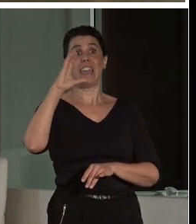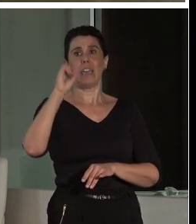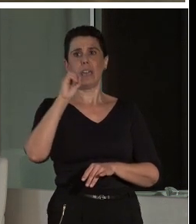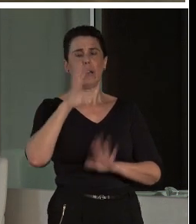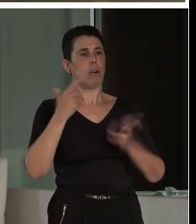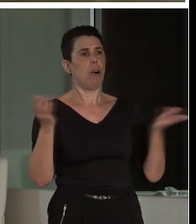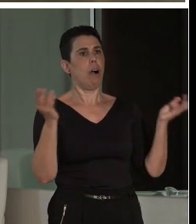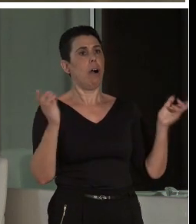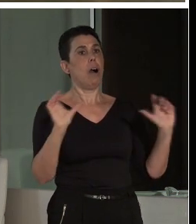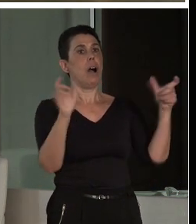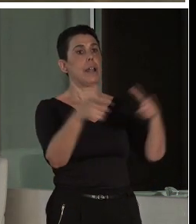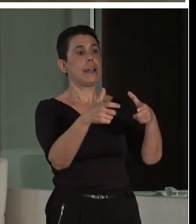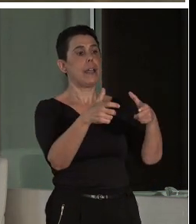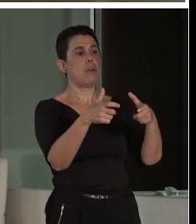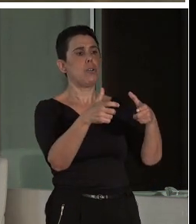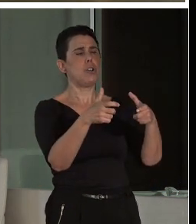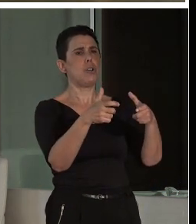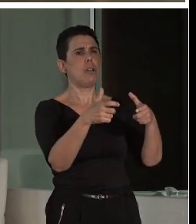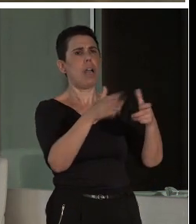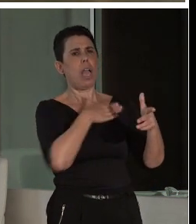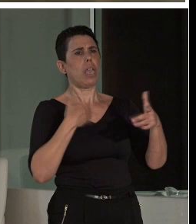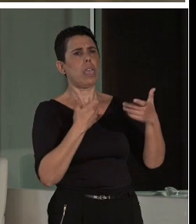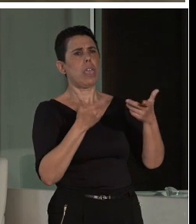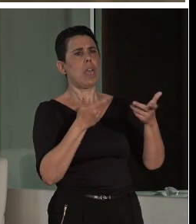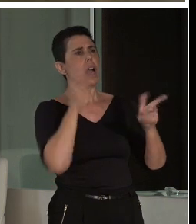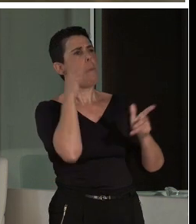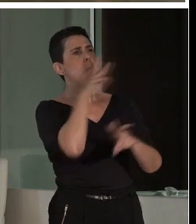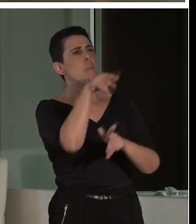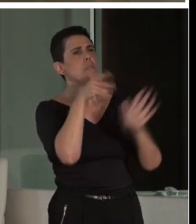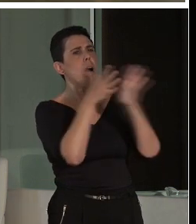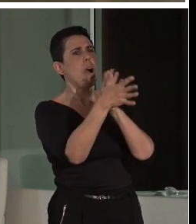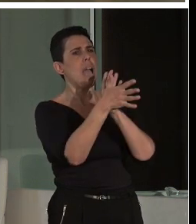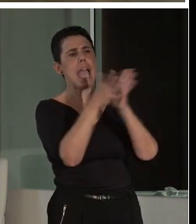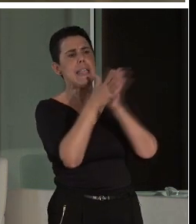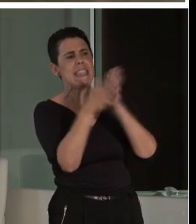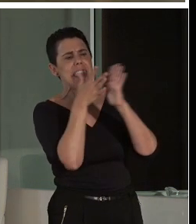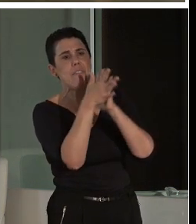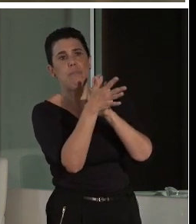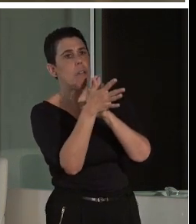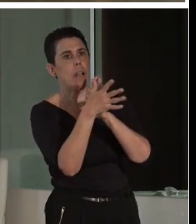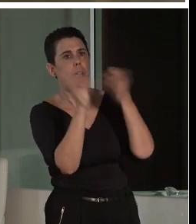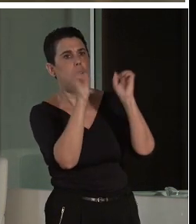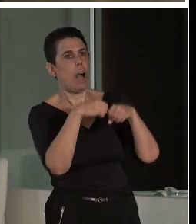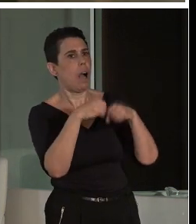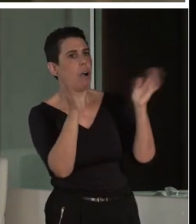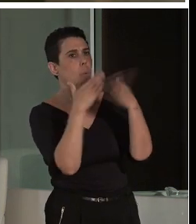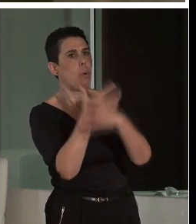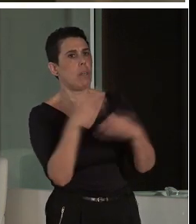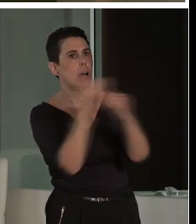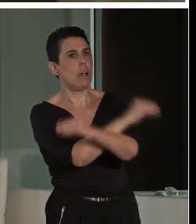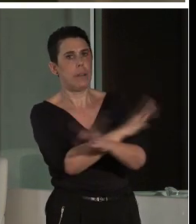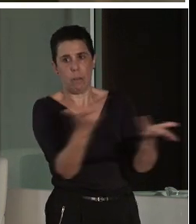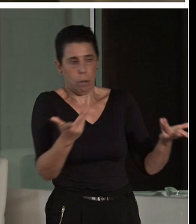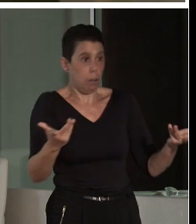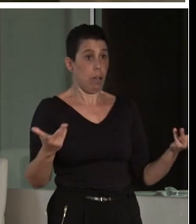la última definición de museo en Kioto. Claro, normal, es que es muy difícil, es que es muy difícil,